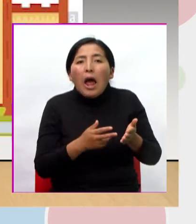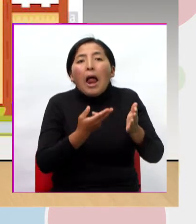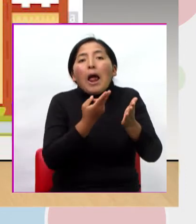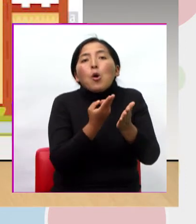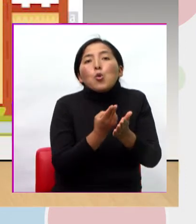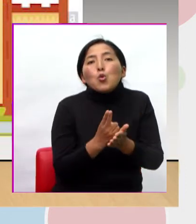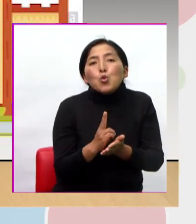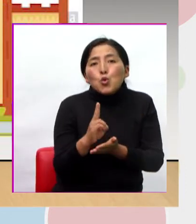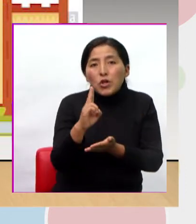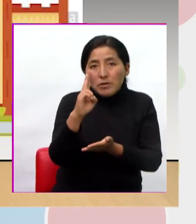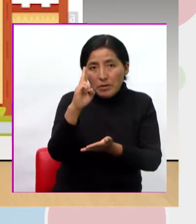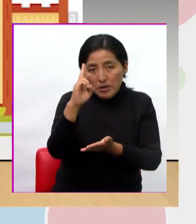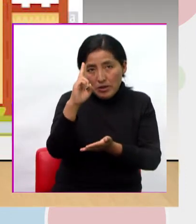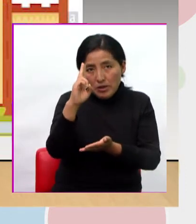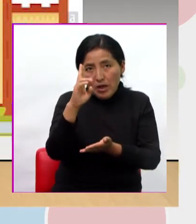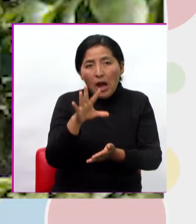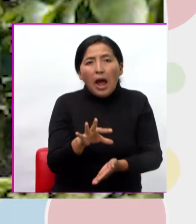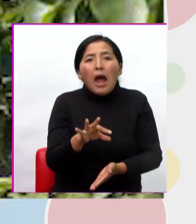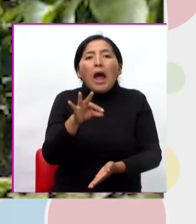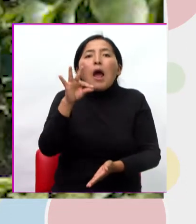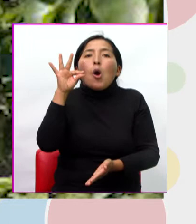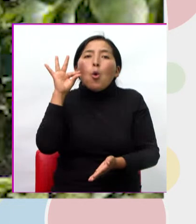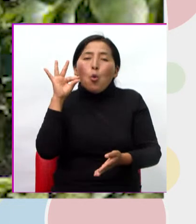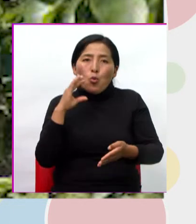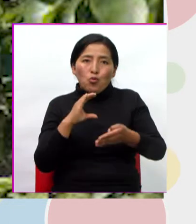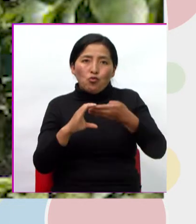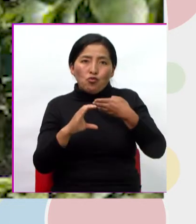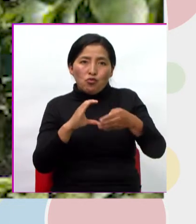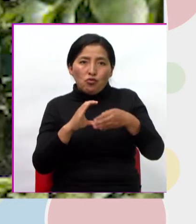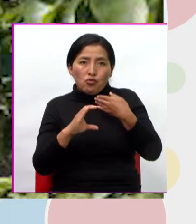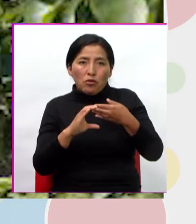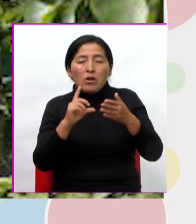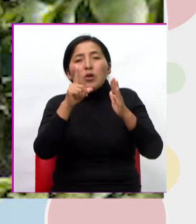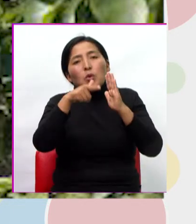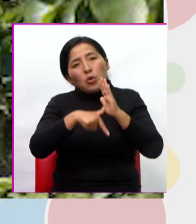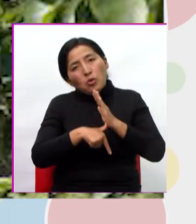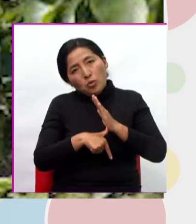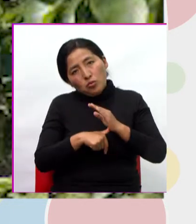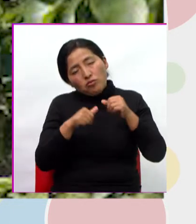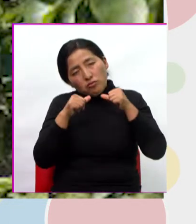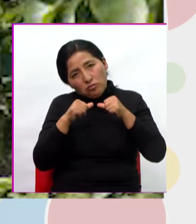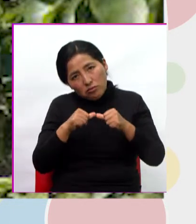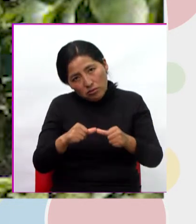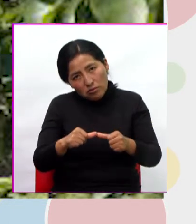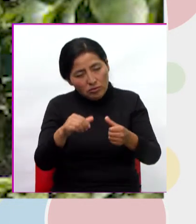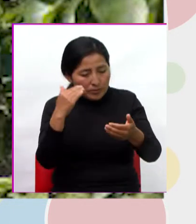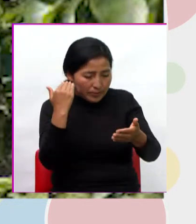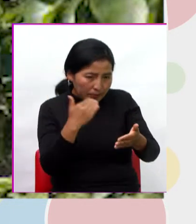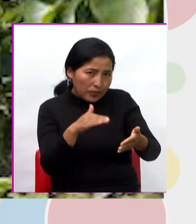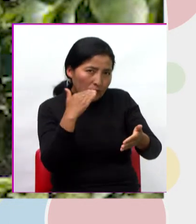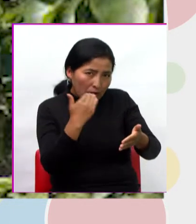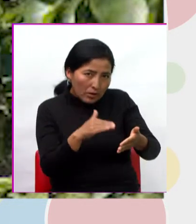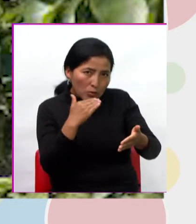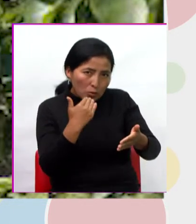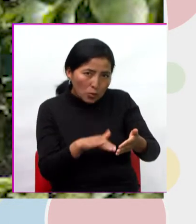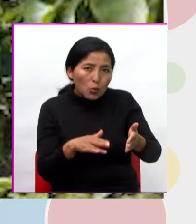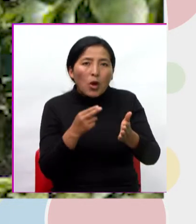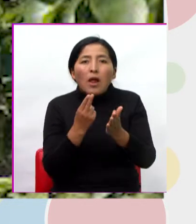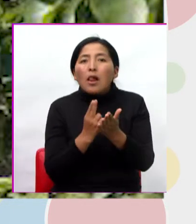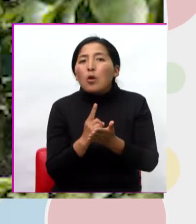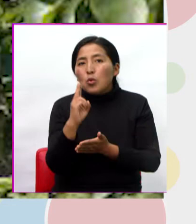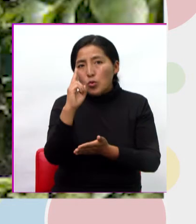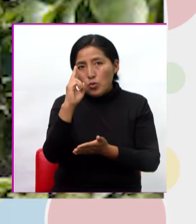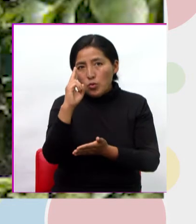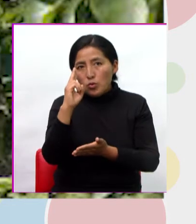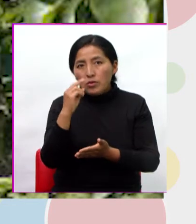universidad Escoge la carrera Y empieza su estudio universitario ¿Verdad?